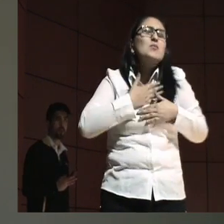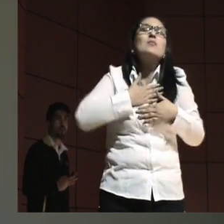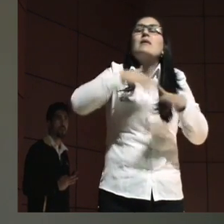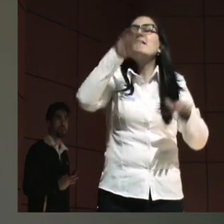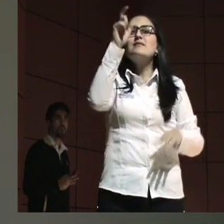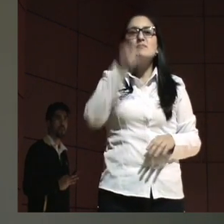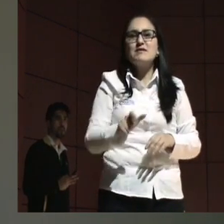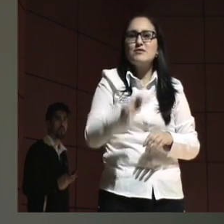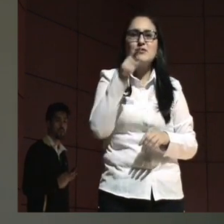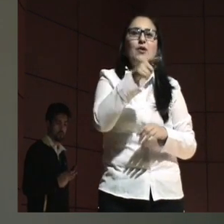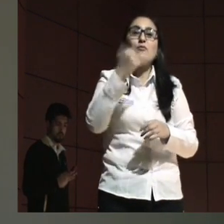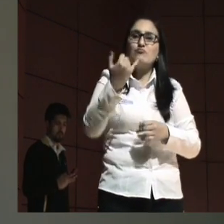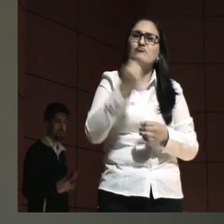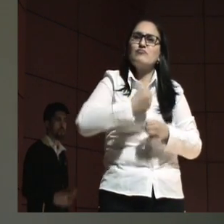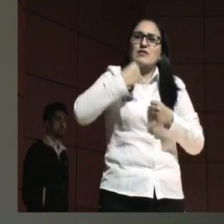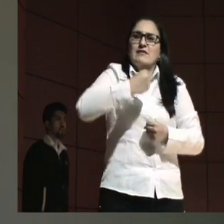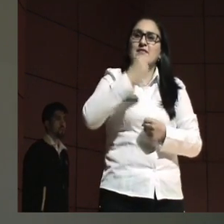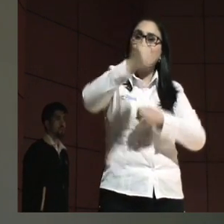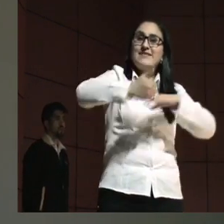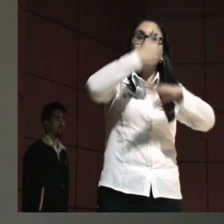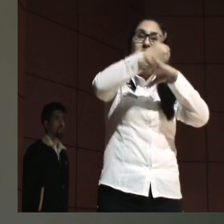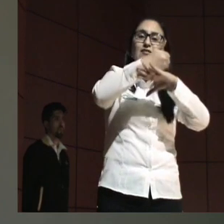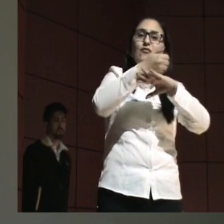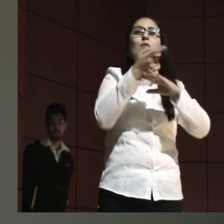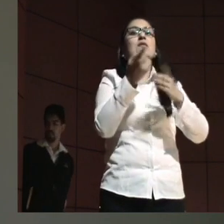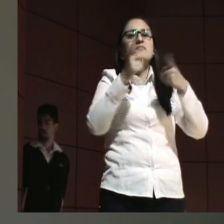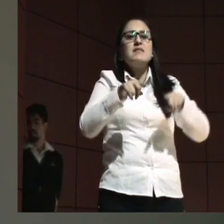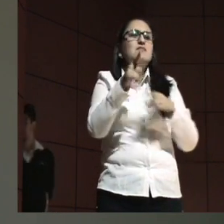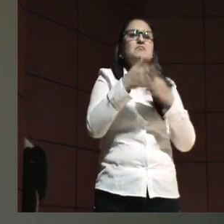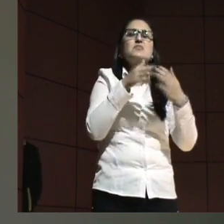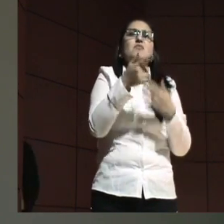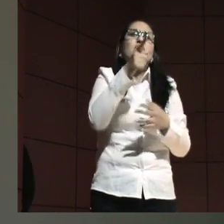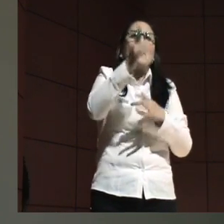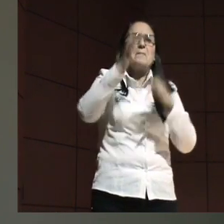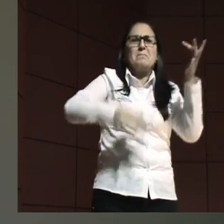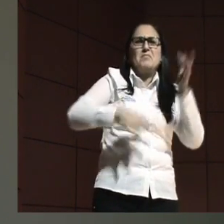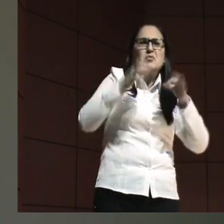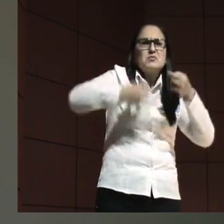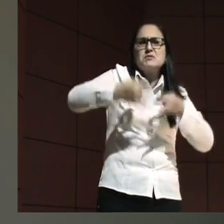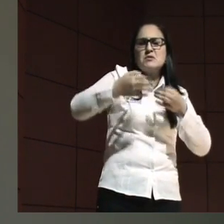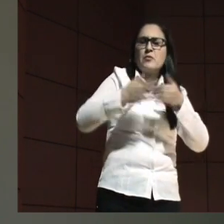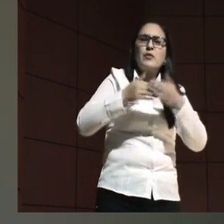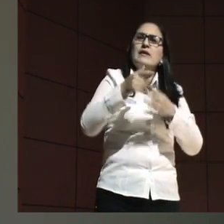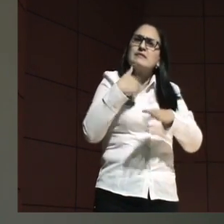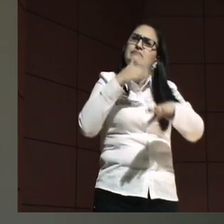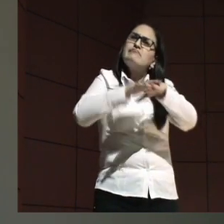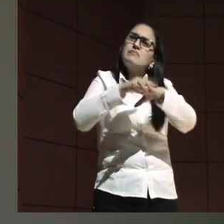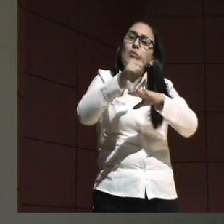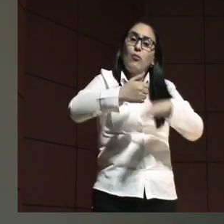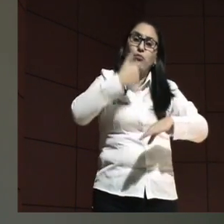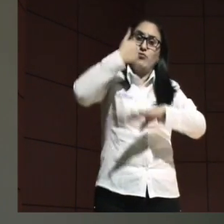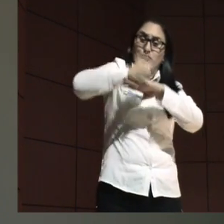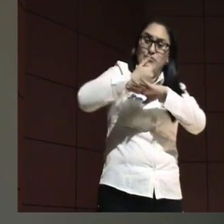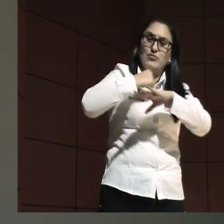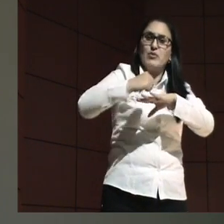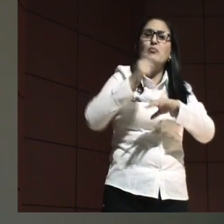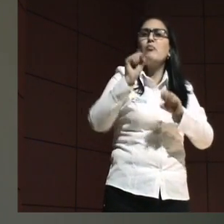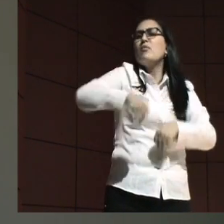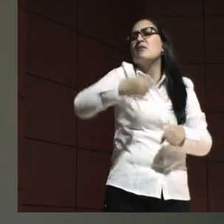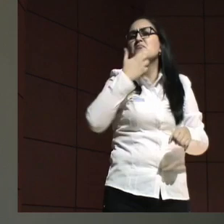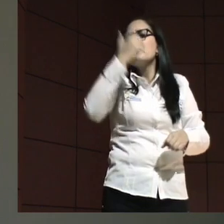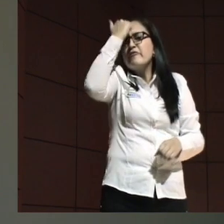persona con un poder directivo incluso sin tener que ver con justicia. Un poder directivo puede ser el del profesor,